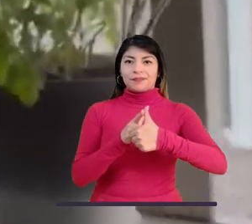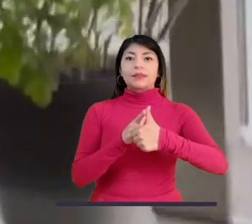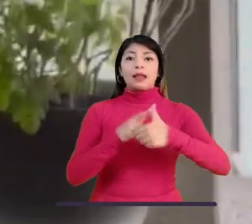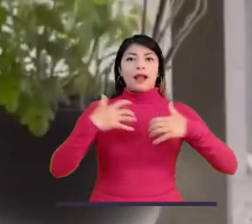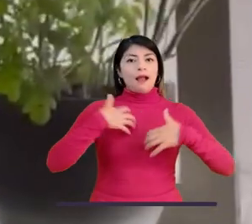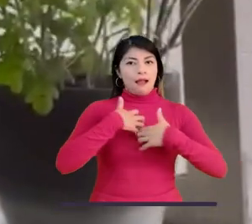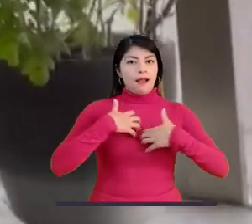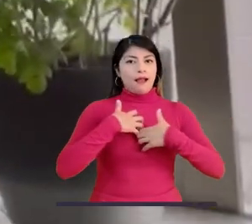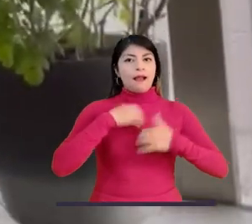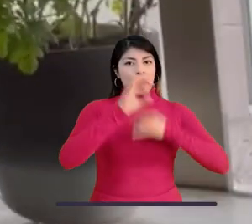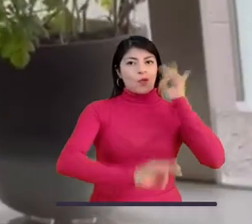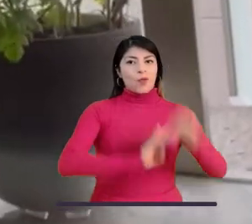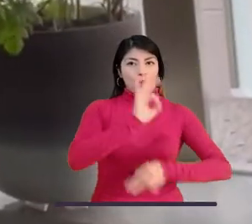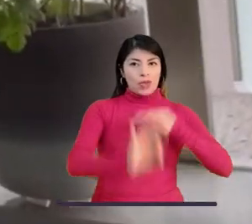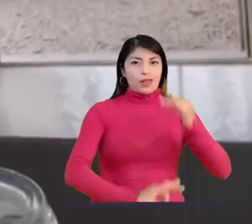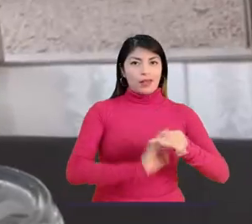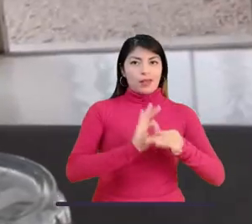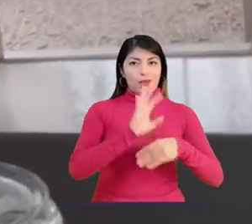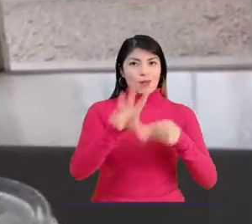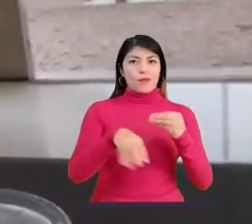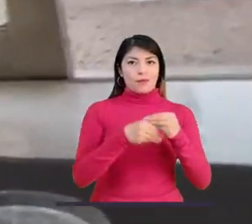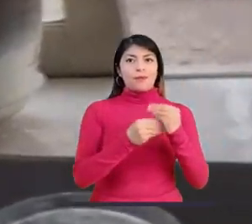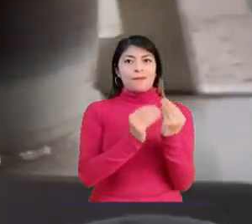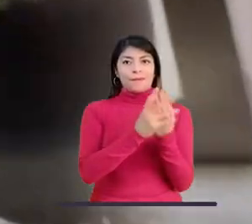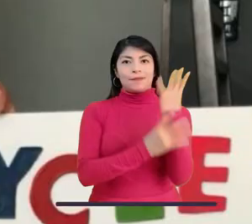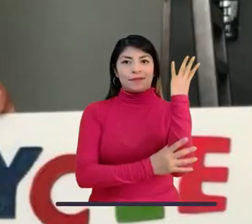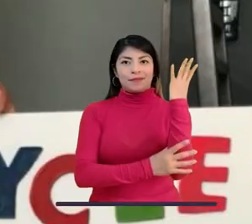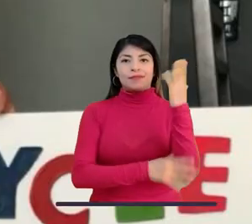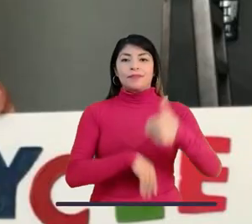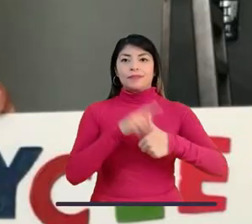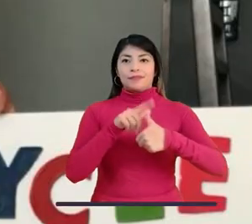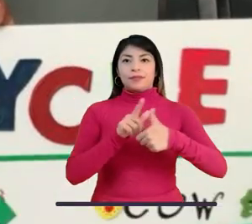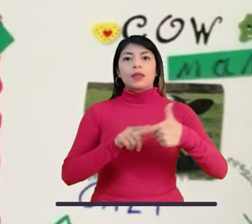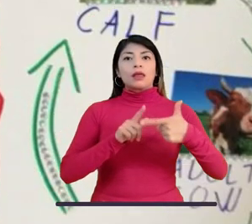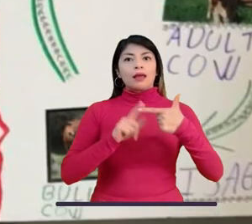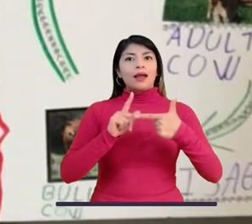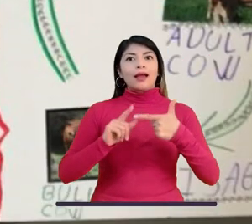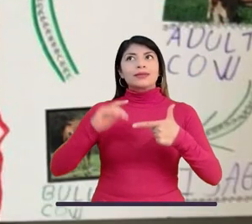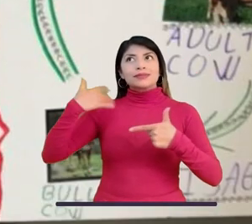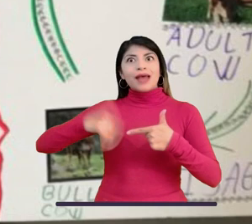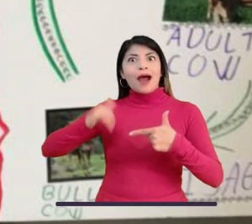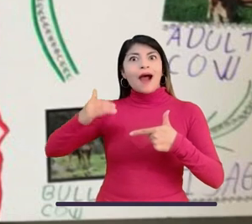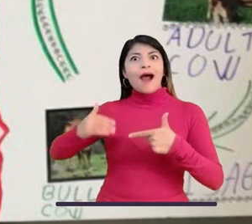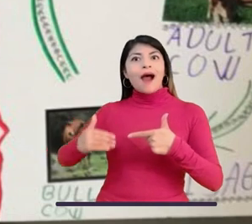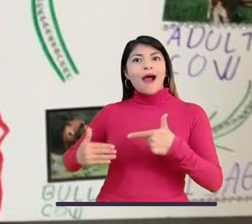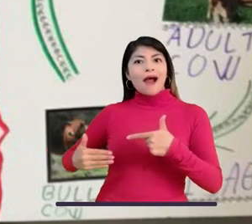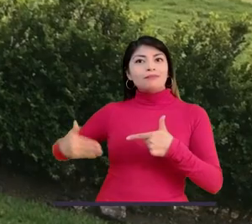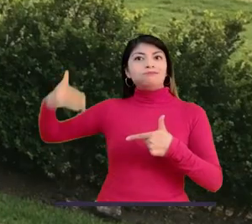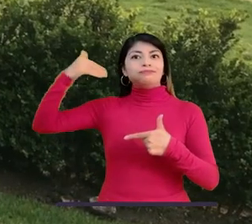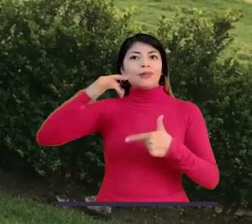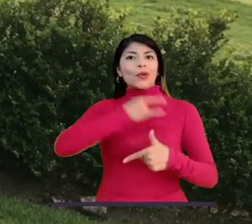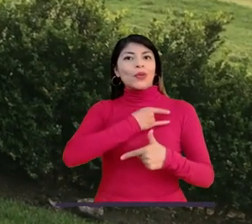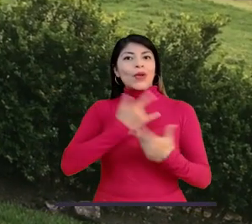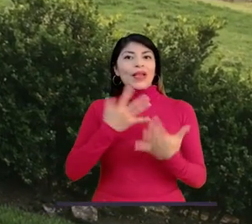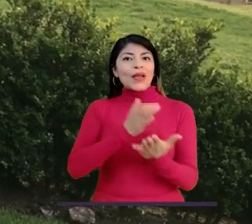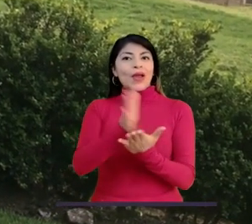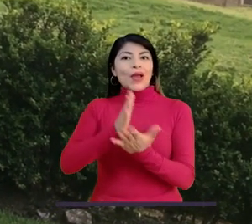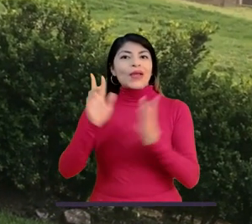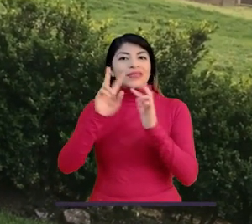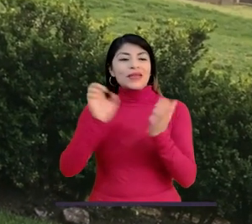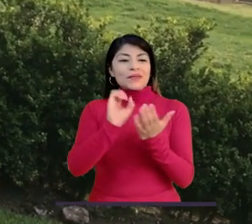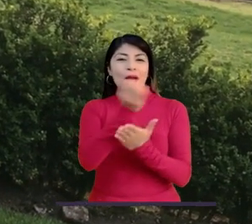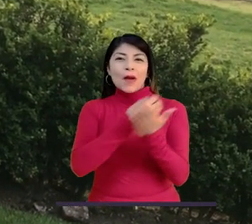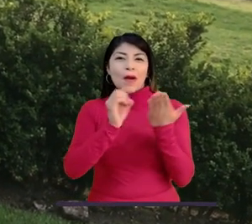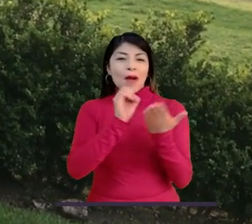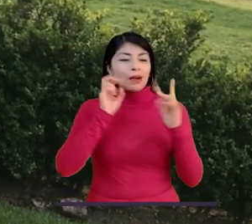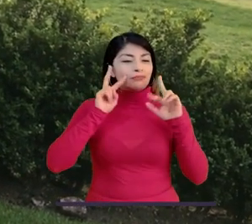Uno es cuidar los animales y las plantas. Yo de grande quiero ser bióloga para poder estudiar a los